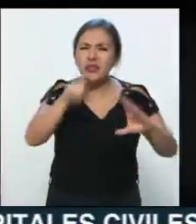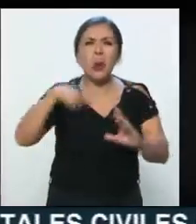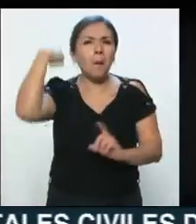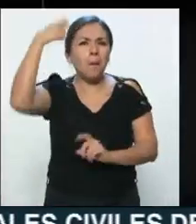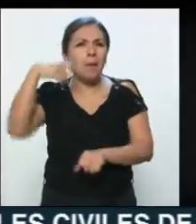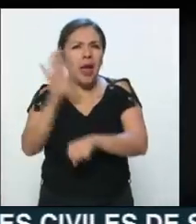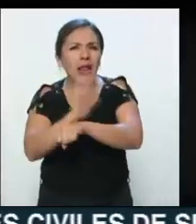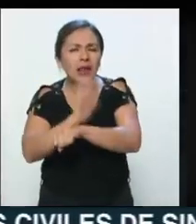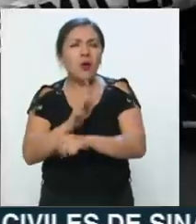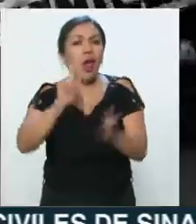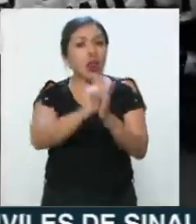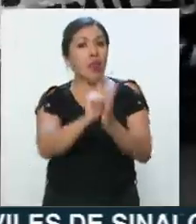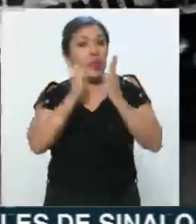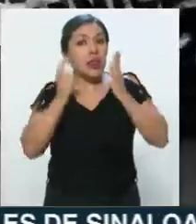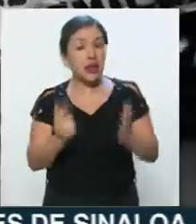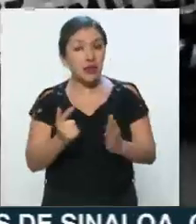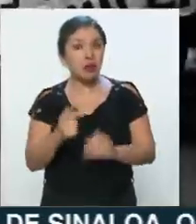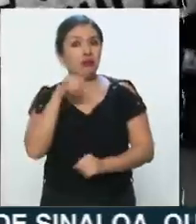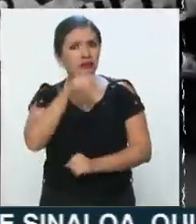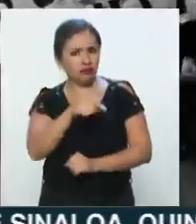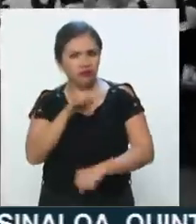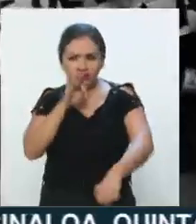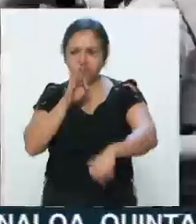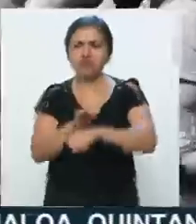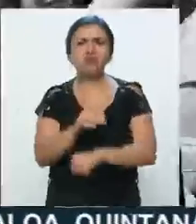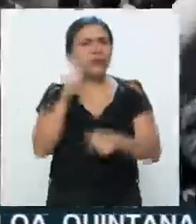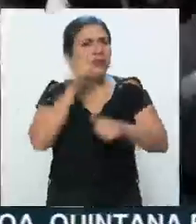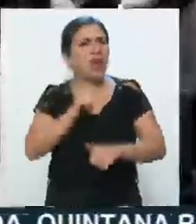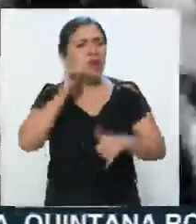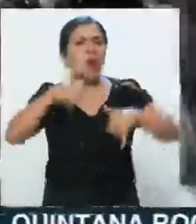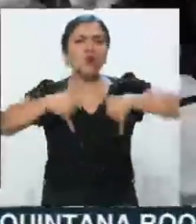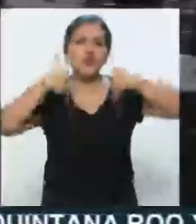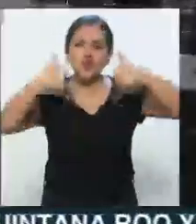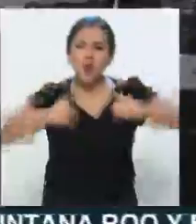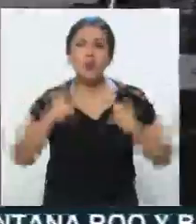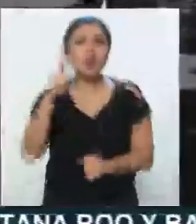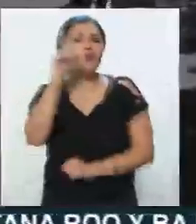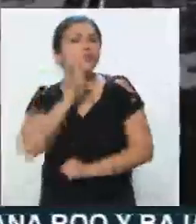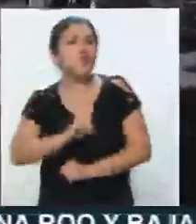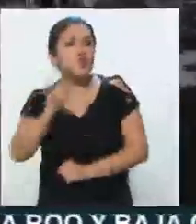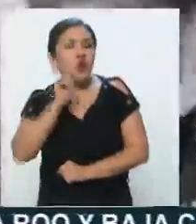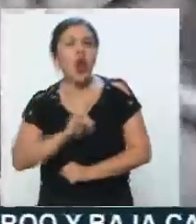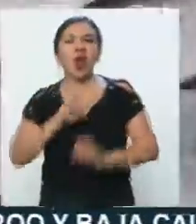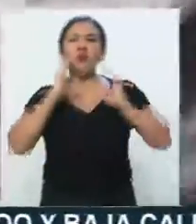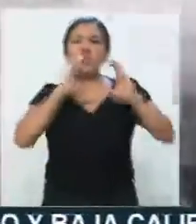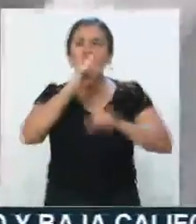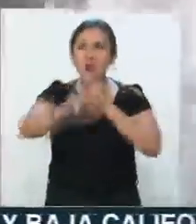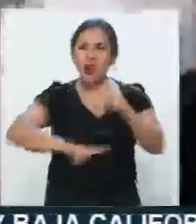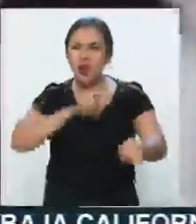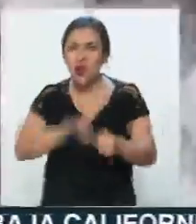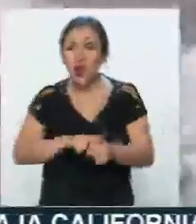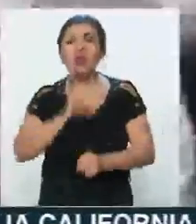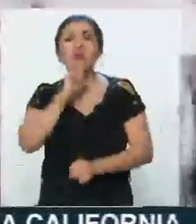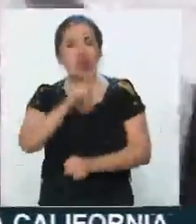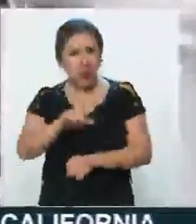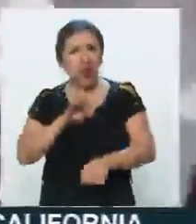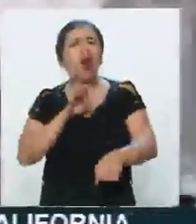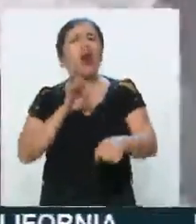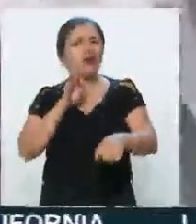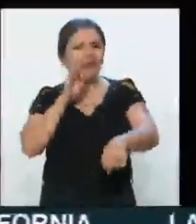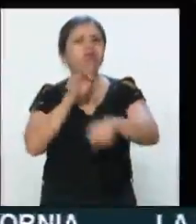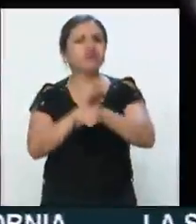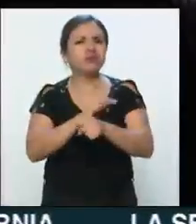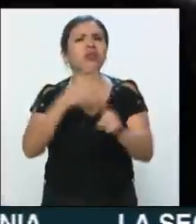tenía era a sus libros. Luchaba en favor de los jóvenes, de las mujeres, de los ecologistas y apoyaba al movimiento lésbico-gay.